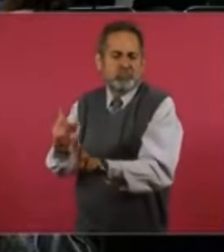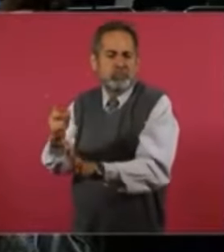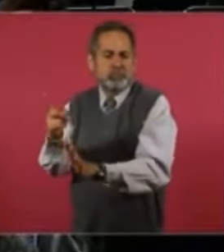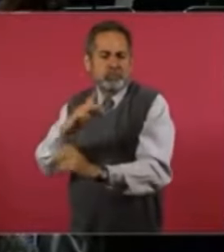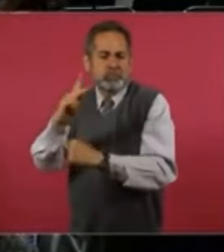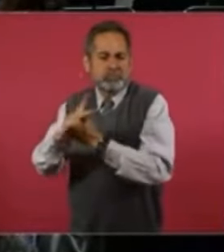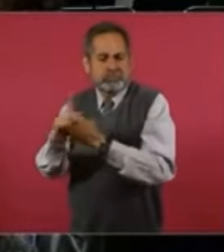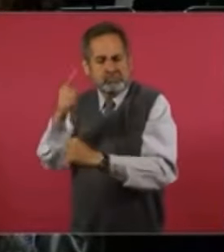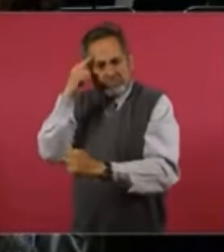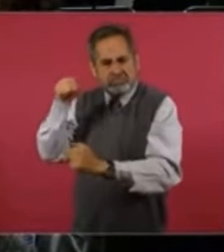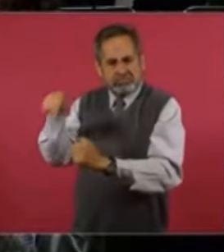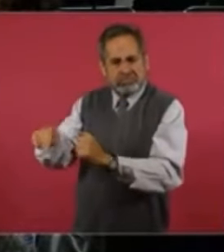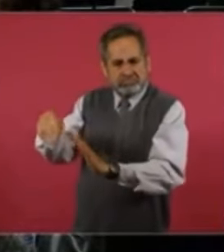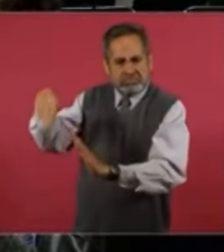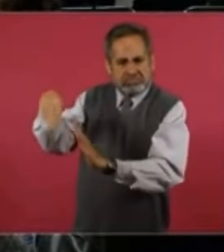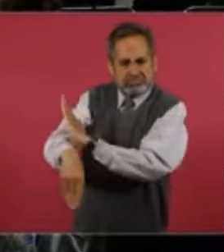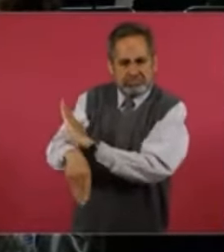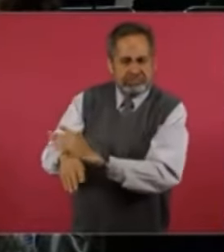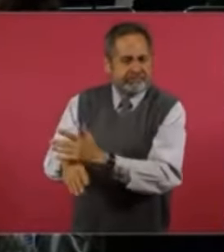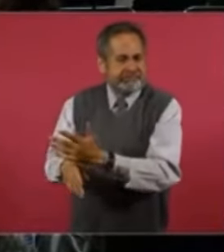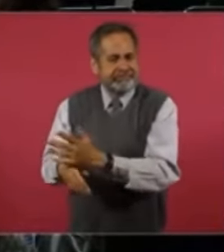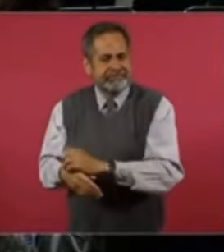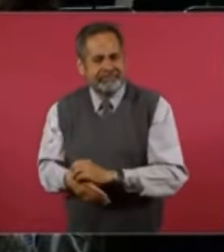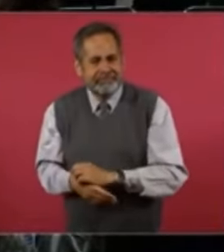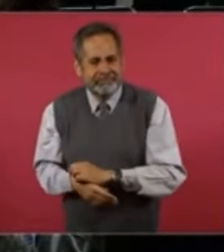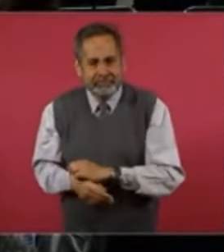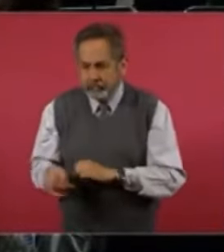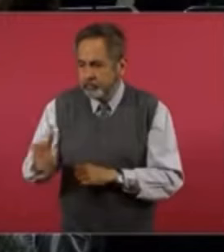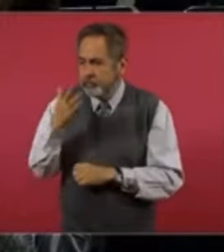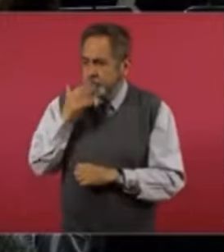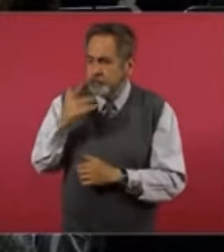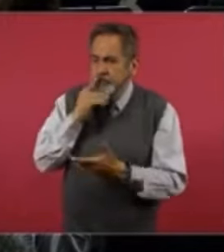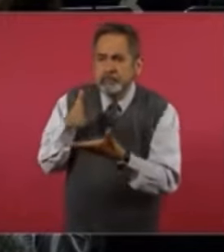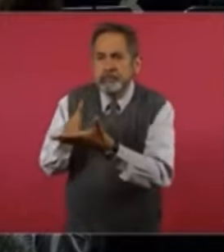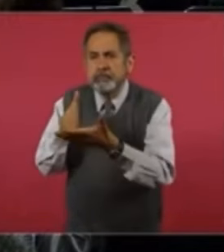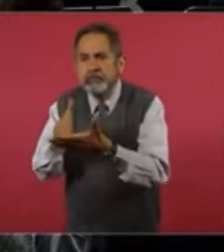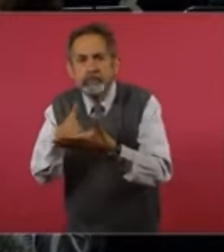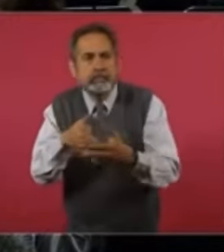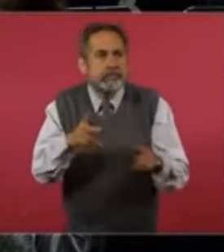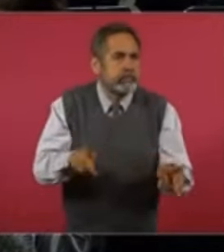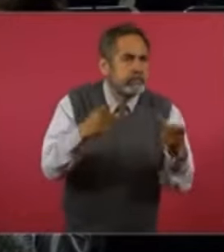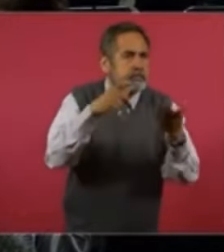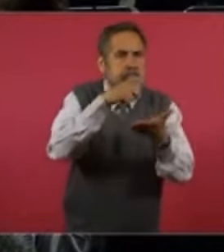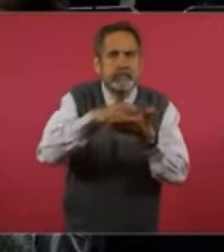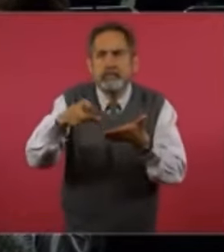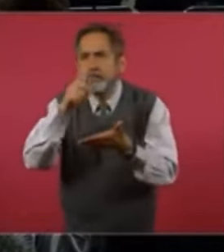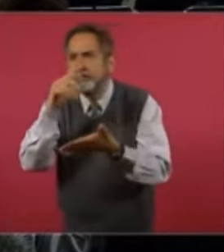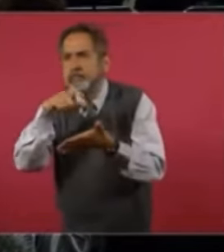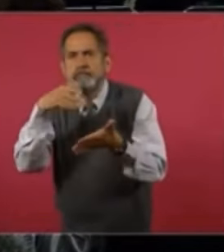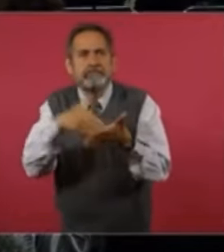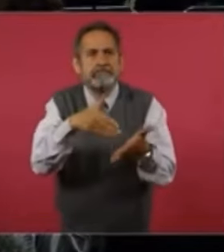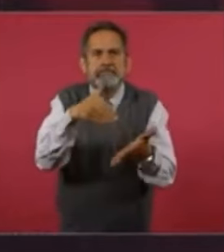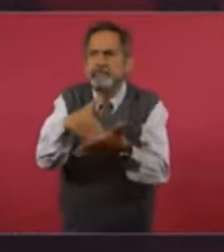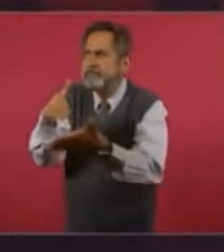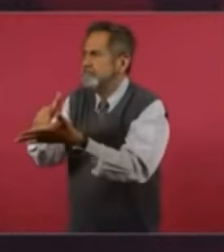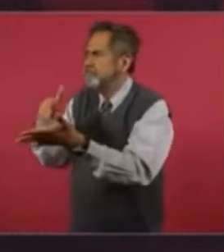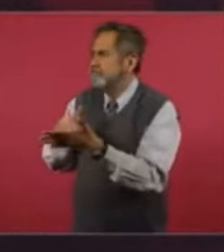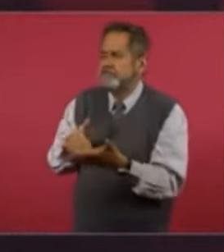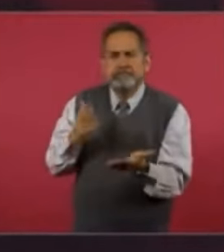para que, al no tener posibilidades de